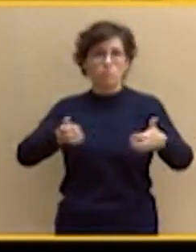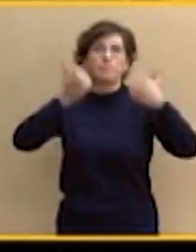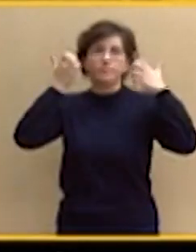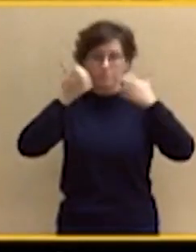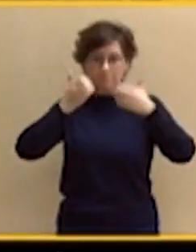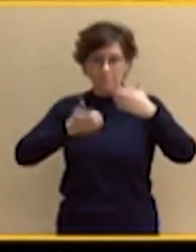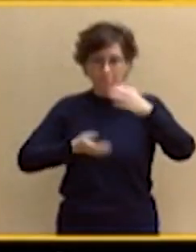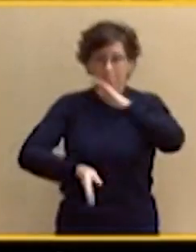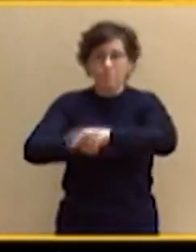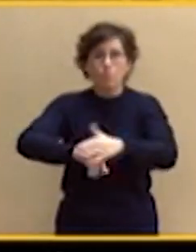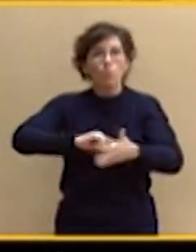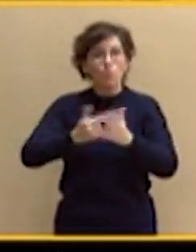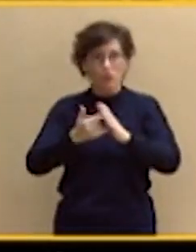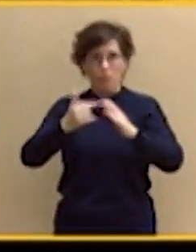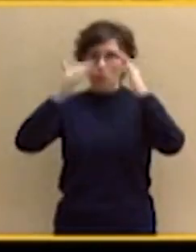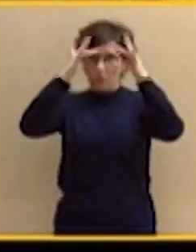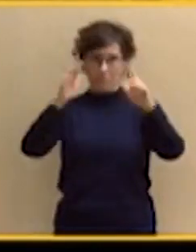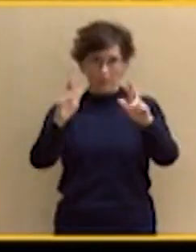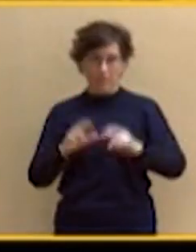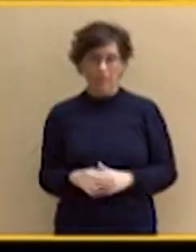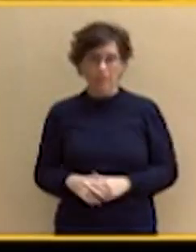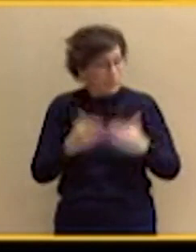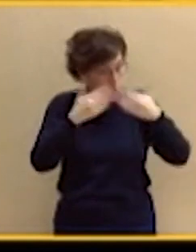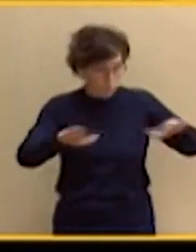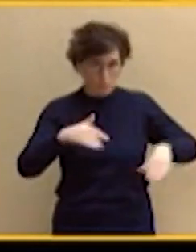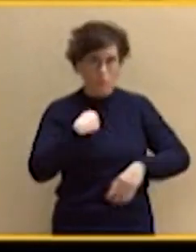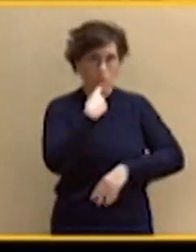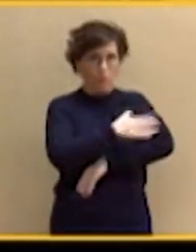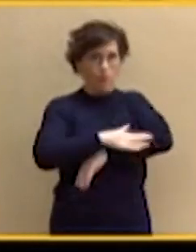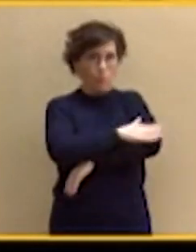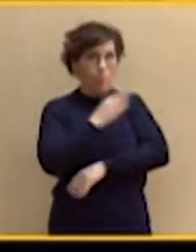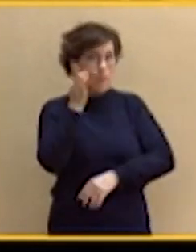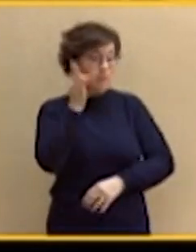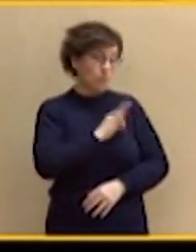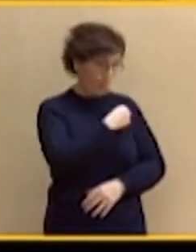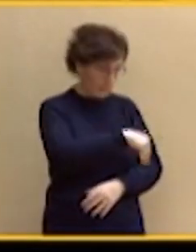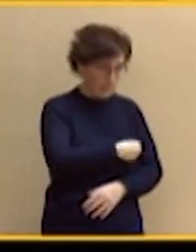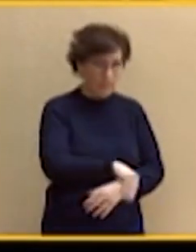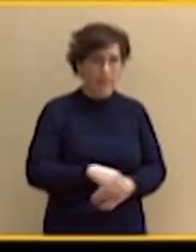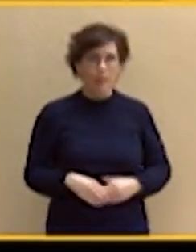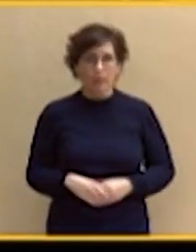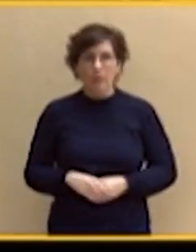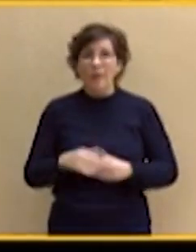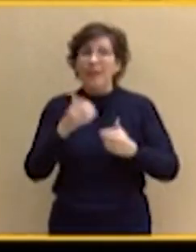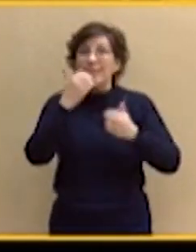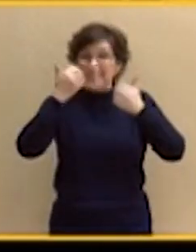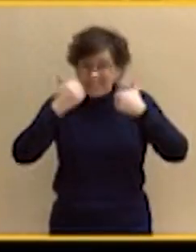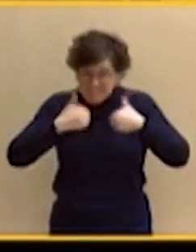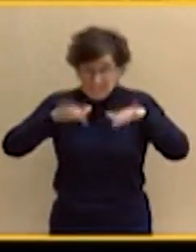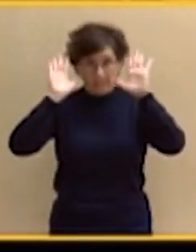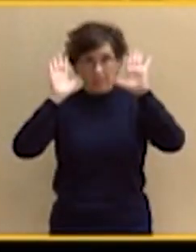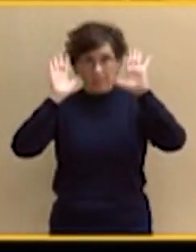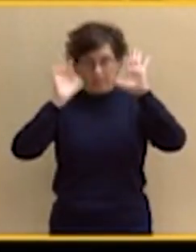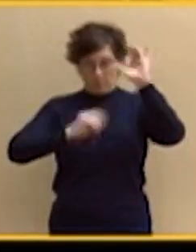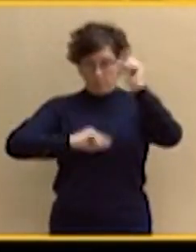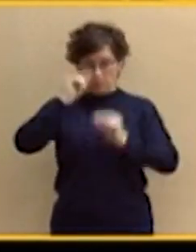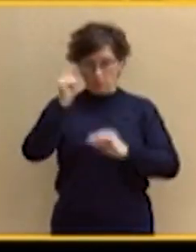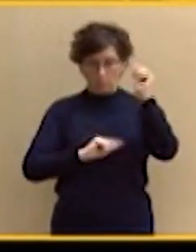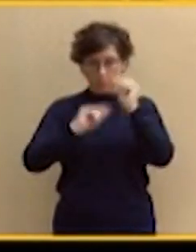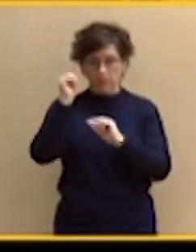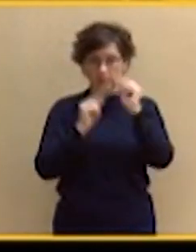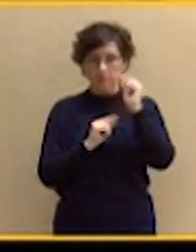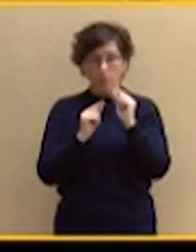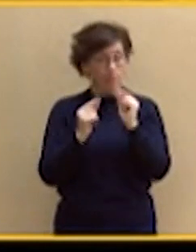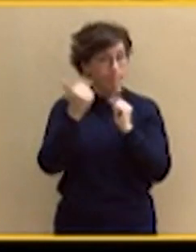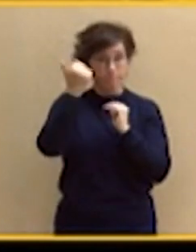En cualquier caso, le digo, señora ministra y señor presidente, si por lo que fuera los presupuestos generales del Estado no salieran en este